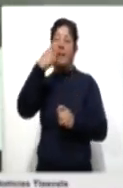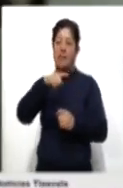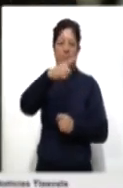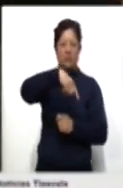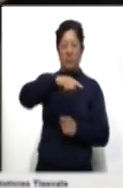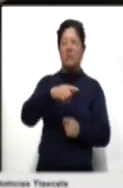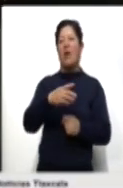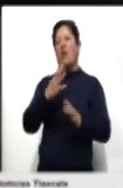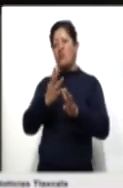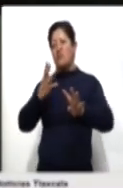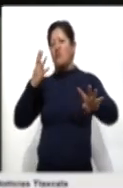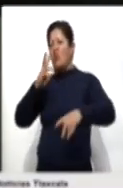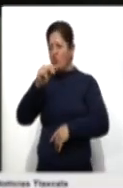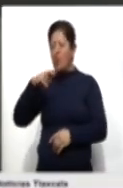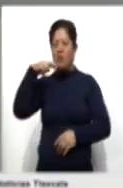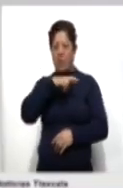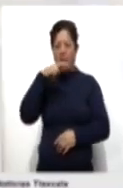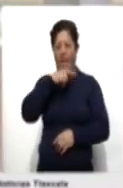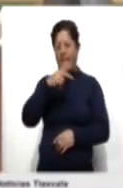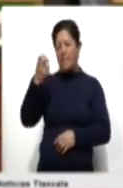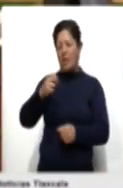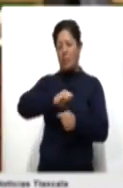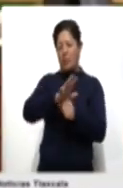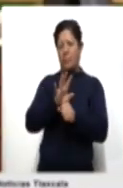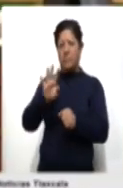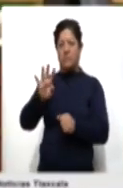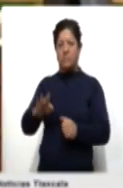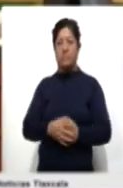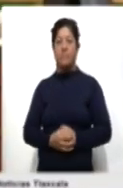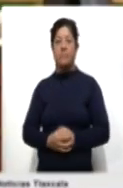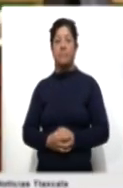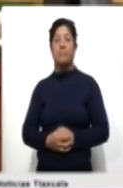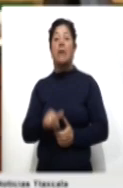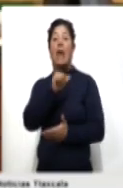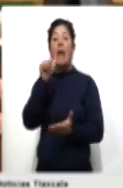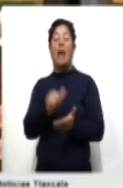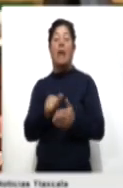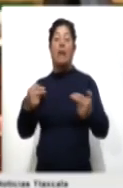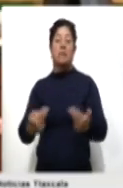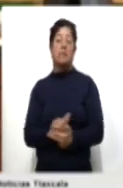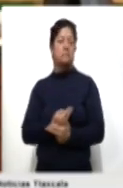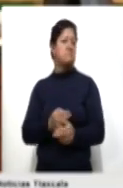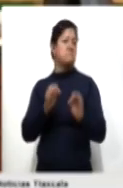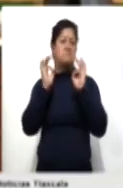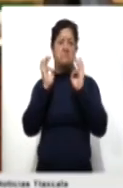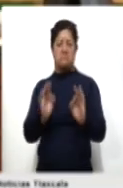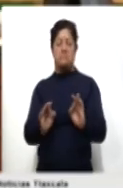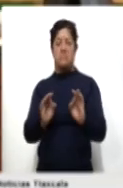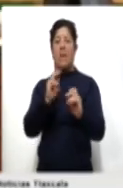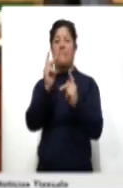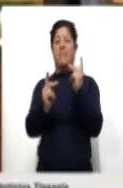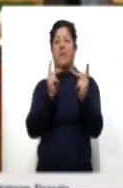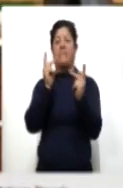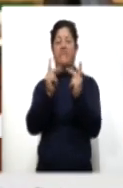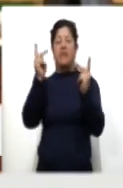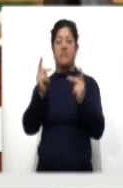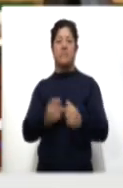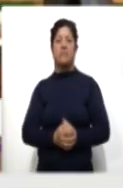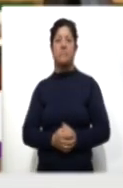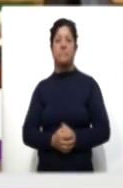a causa de la pandemia por COVID-19. El acta de nacimiento en línea cubre todas las necesidades y requisitos